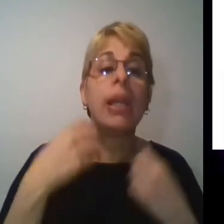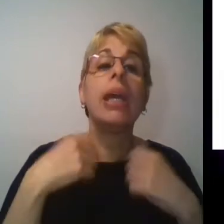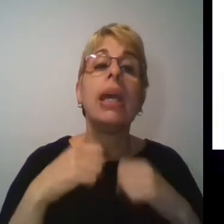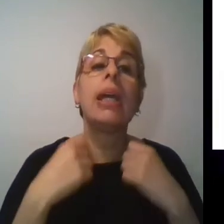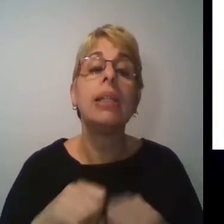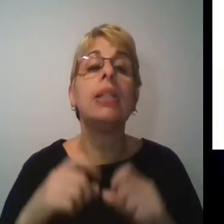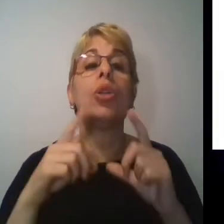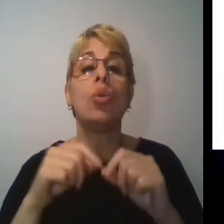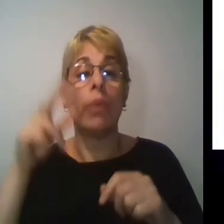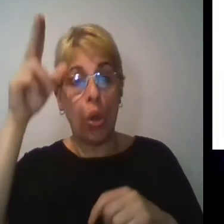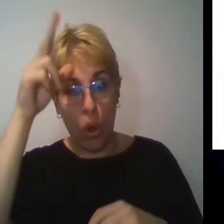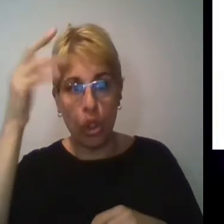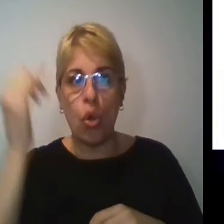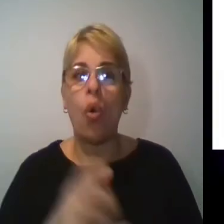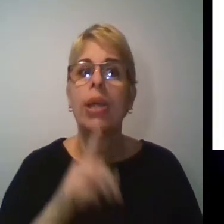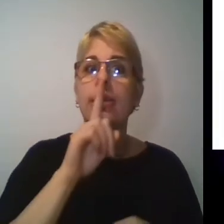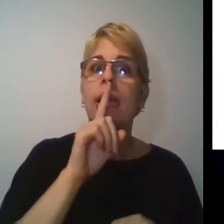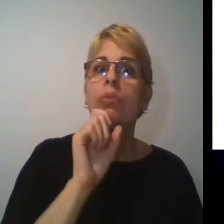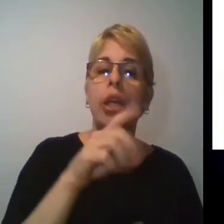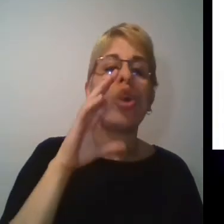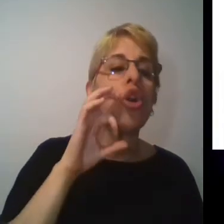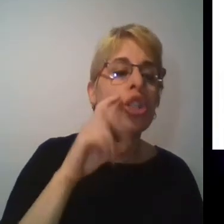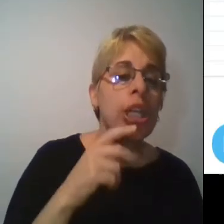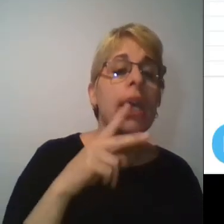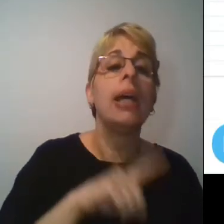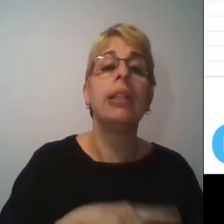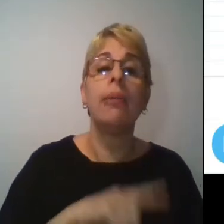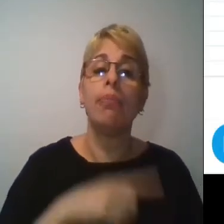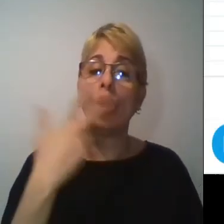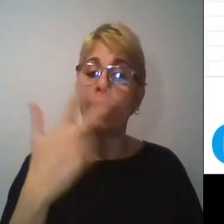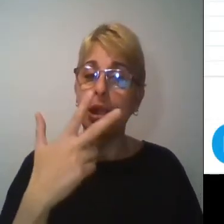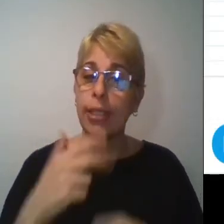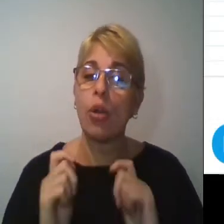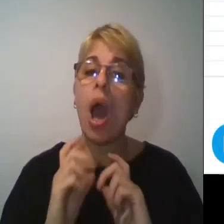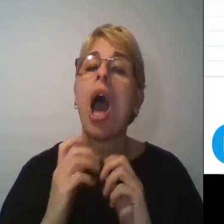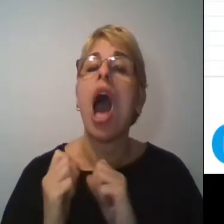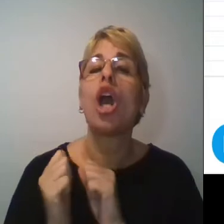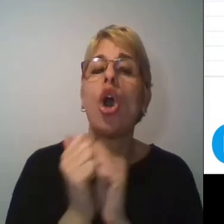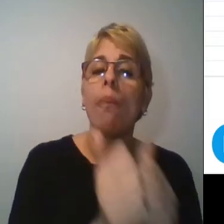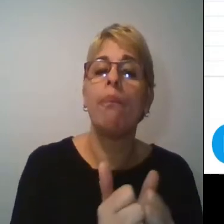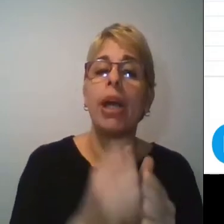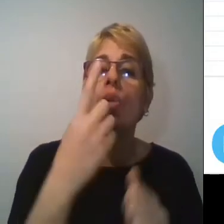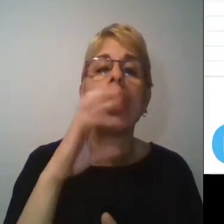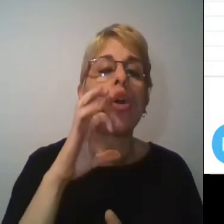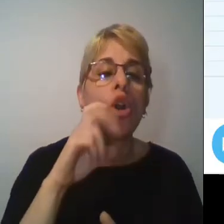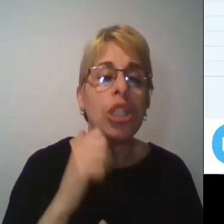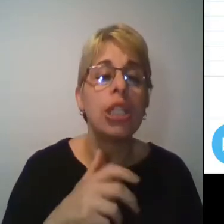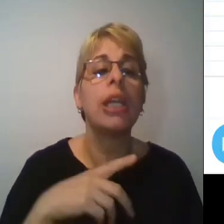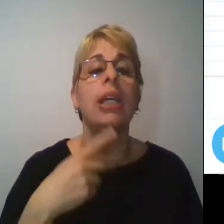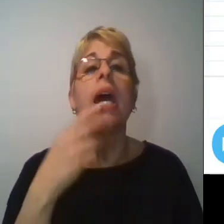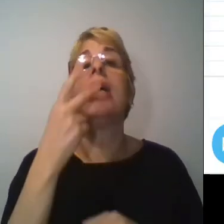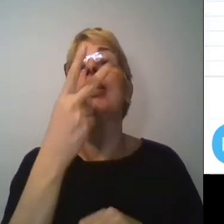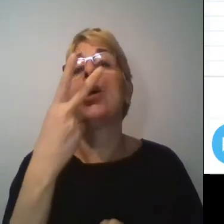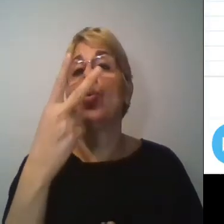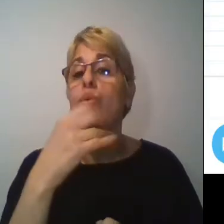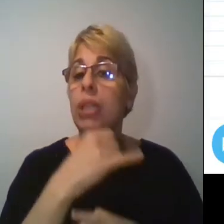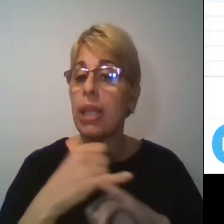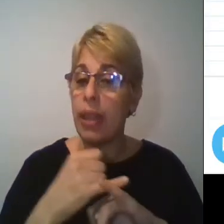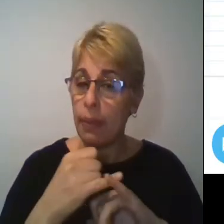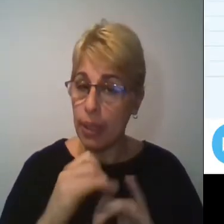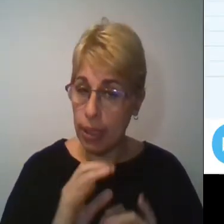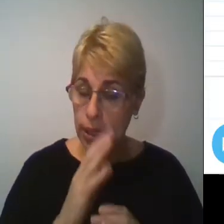tener un silencio de corchea en el tercer tiempo, acompañado de una corchea en la segunda subdivisión y su respectiva